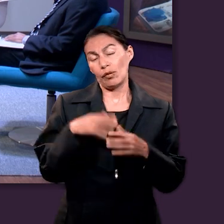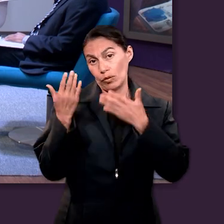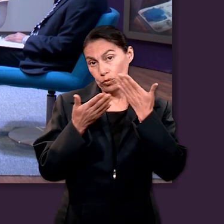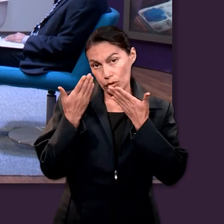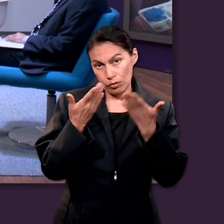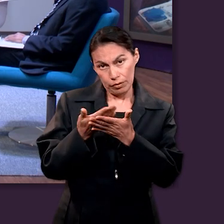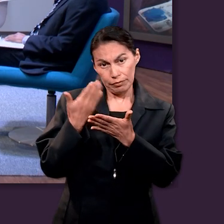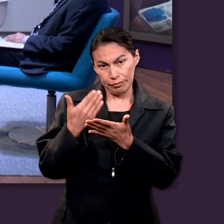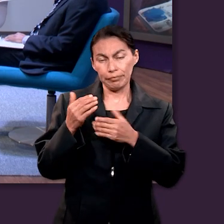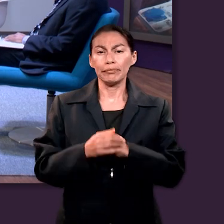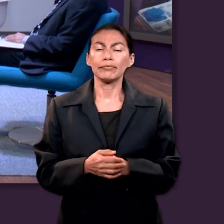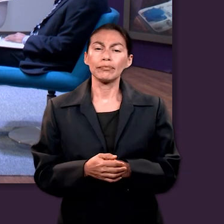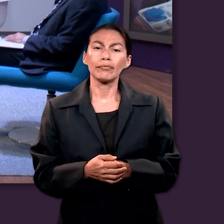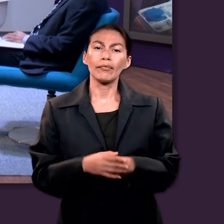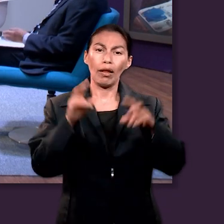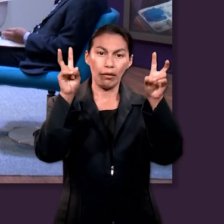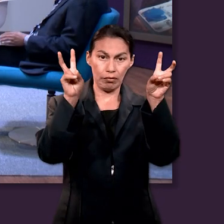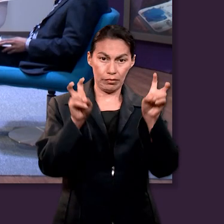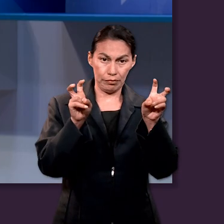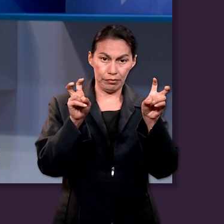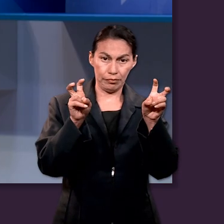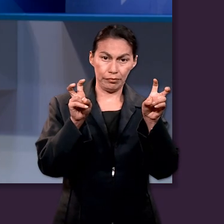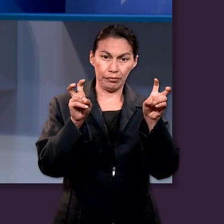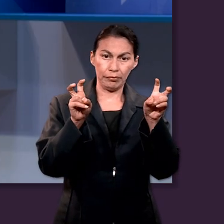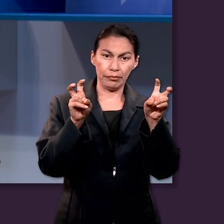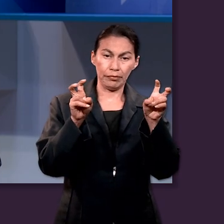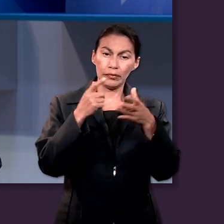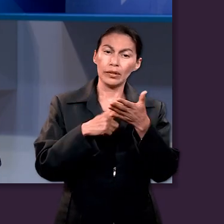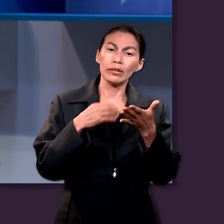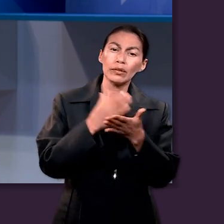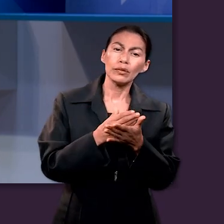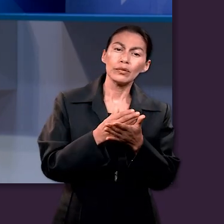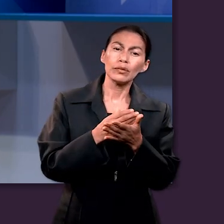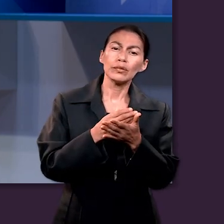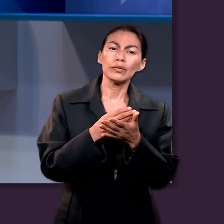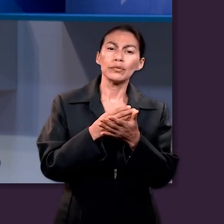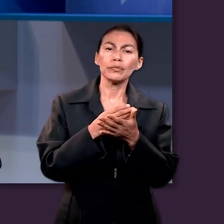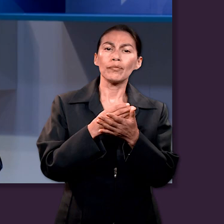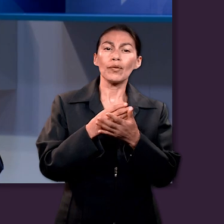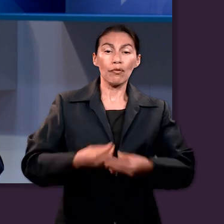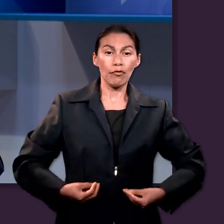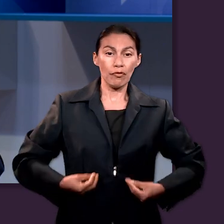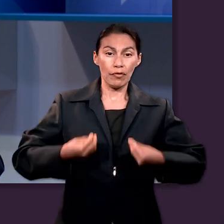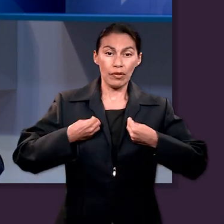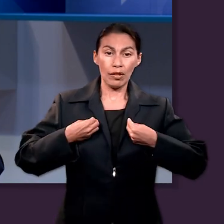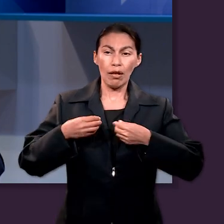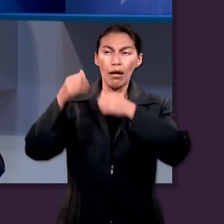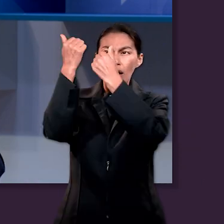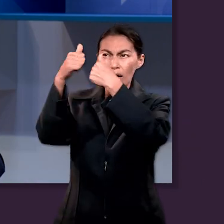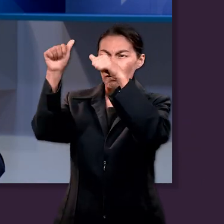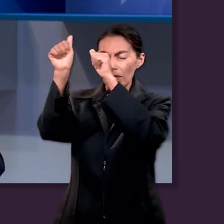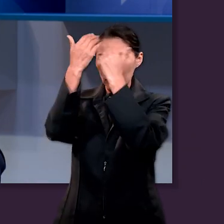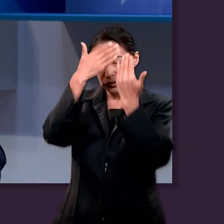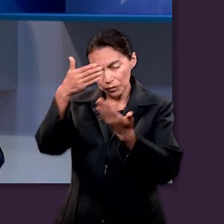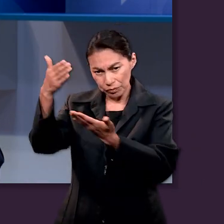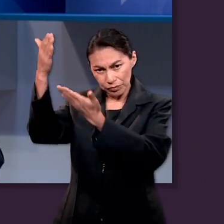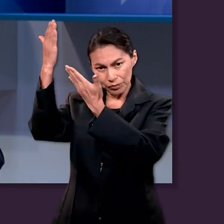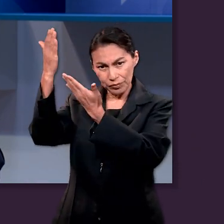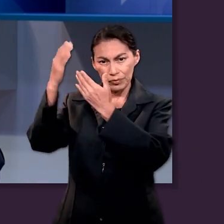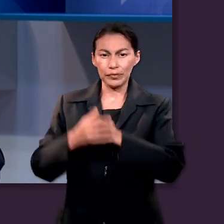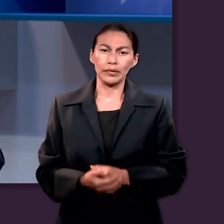estudiando. Pero bueno, el título de la lección es Una vida de alabanza. Y vamos a